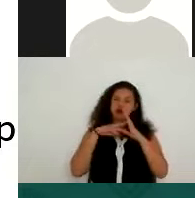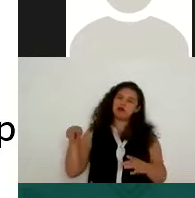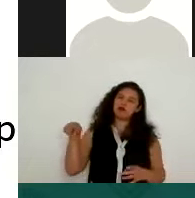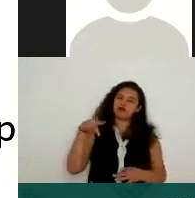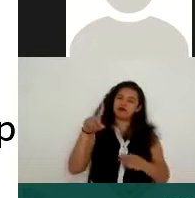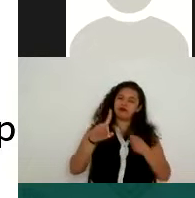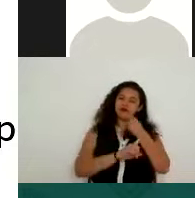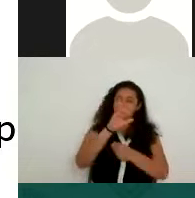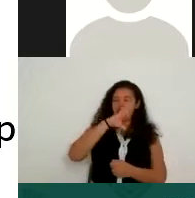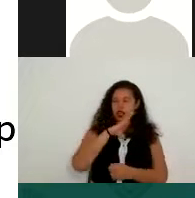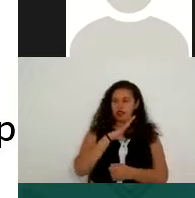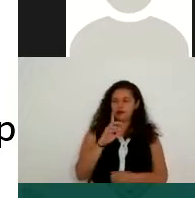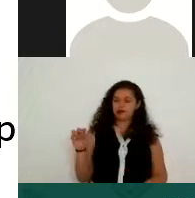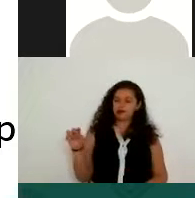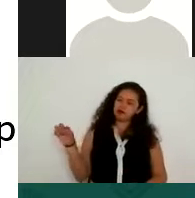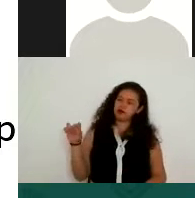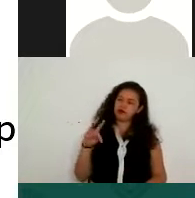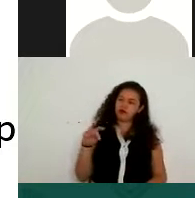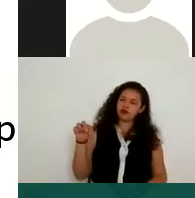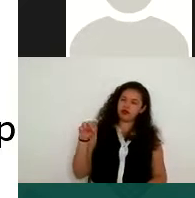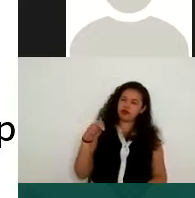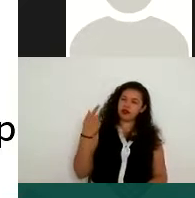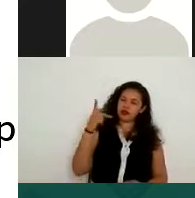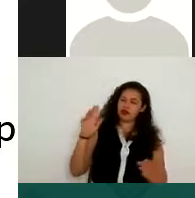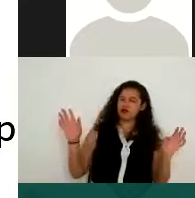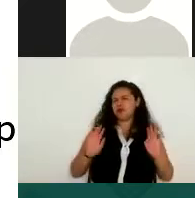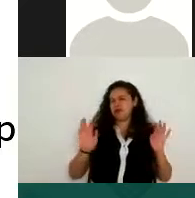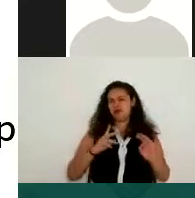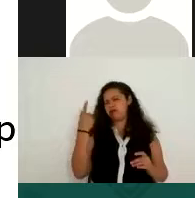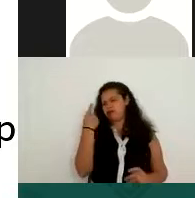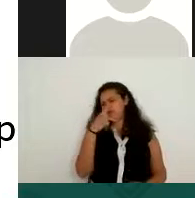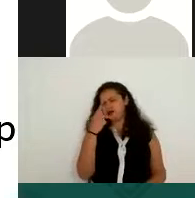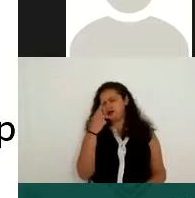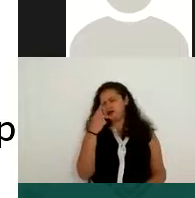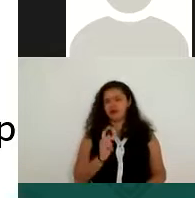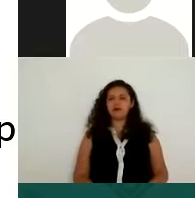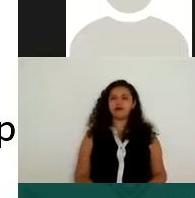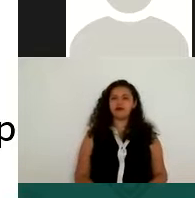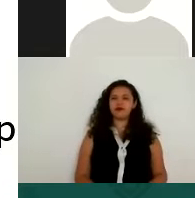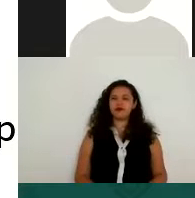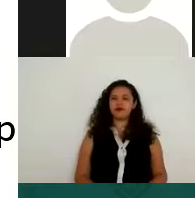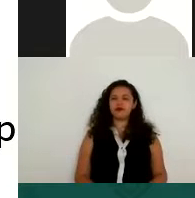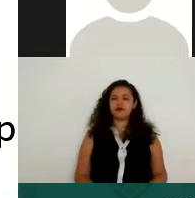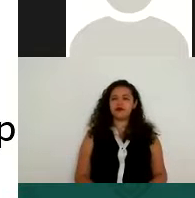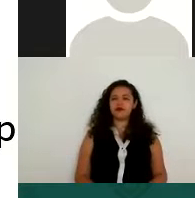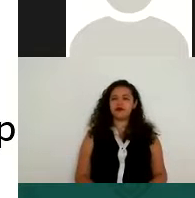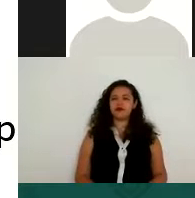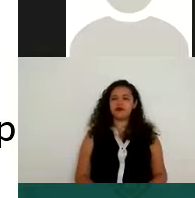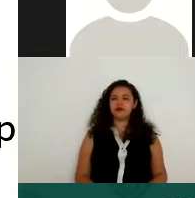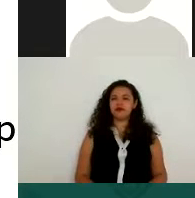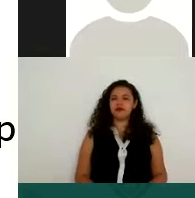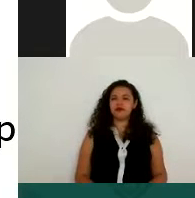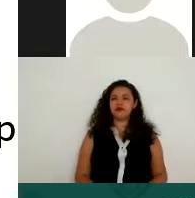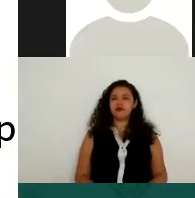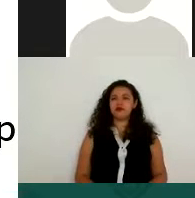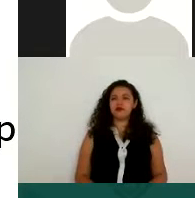su forma de caminar, por una condición, por cualquier condición que se nos ocurra, de salud? Entonces,